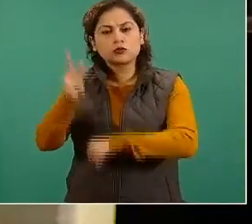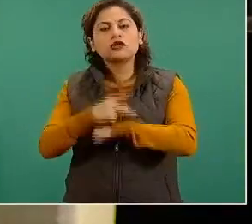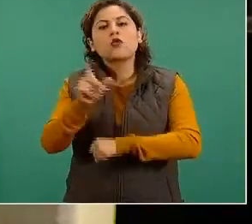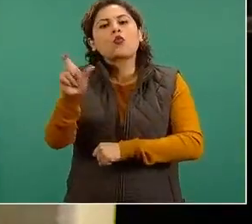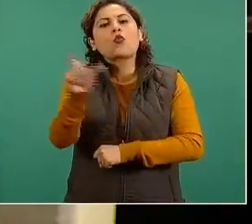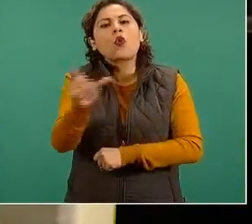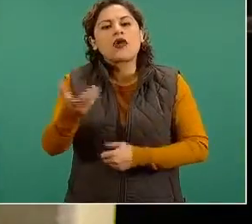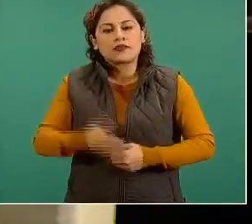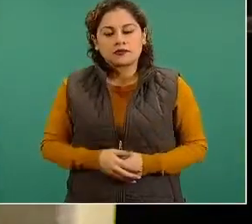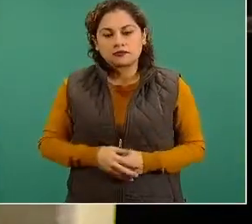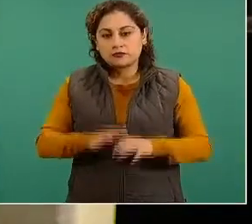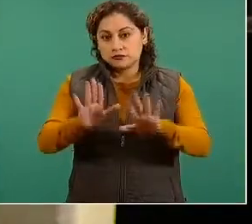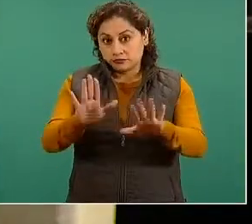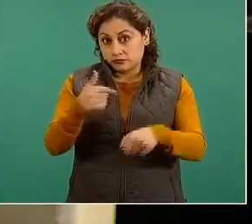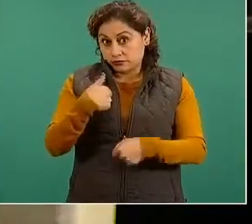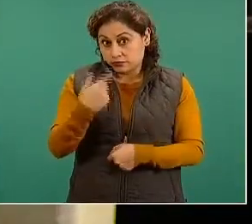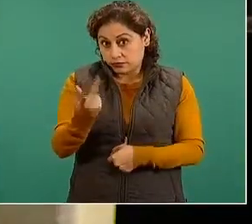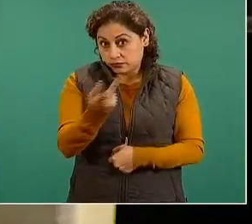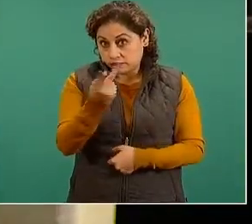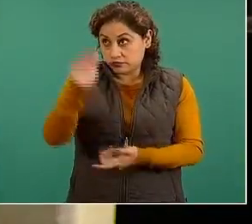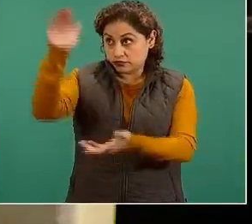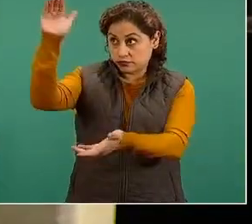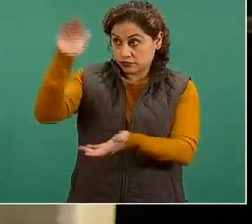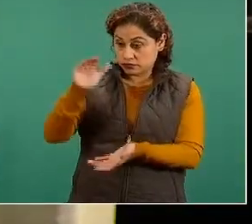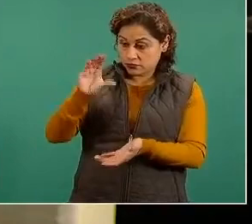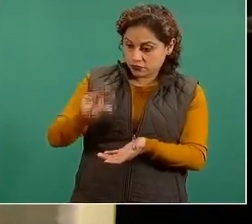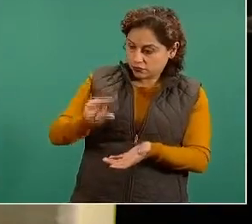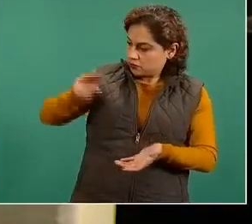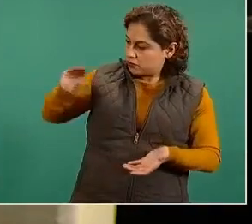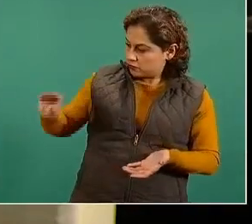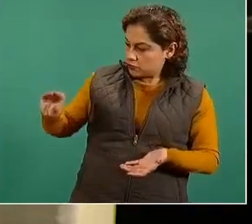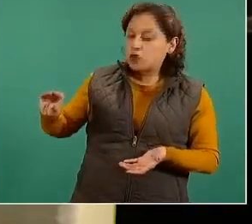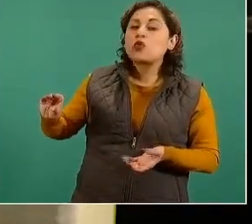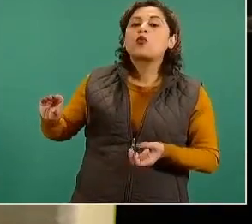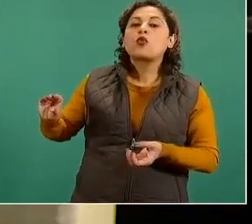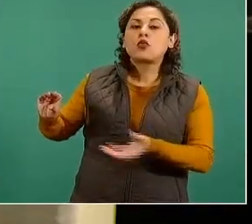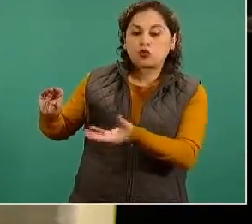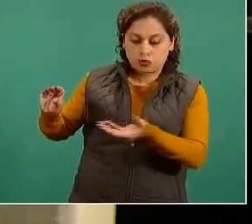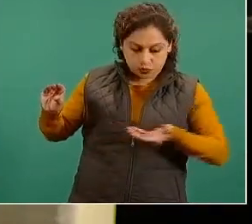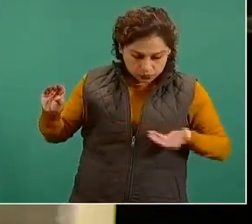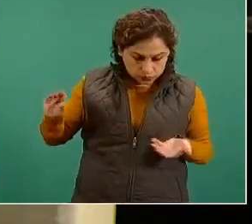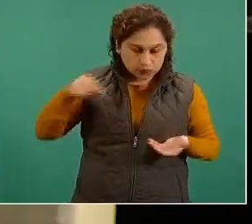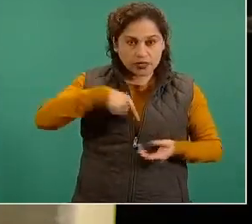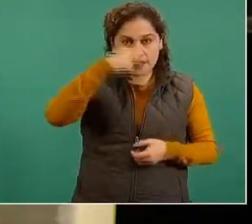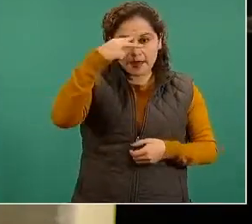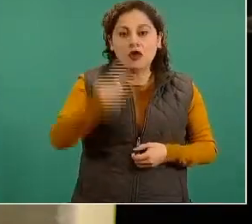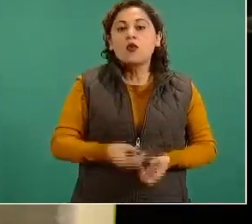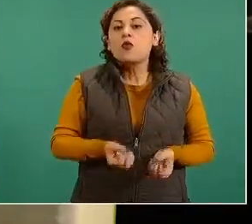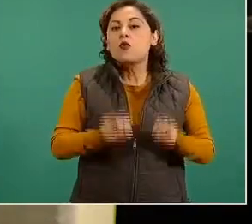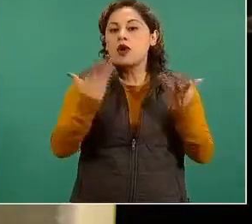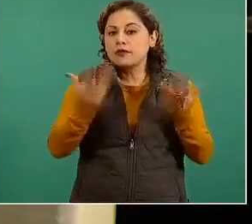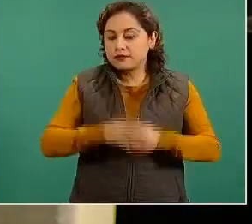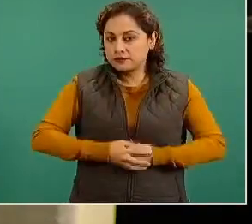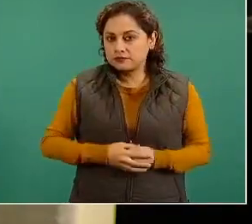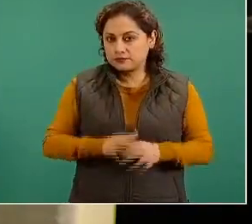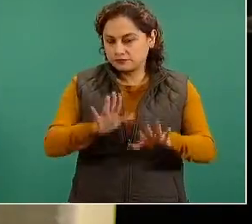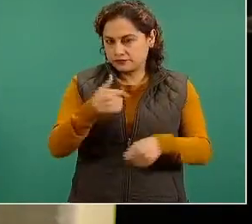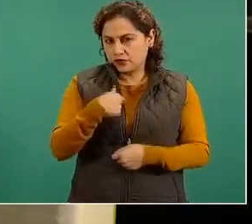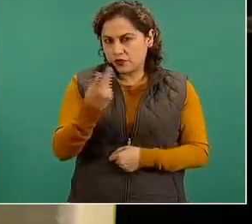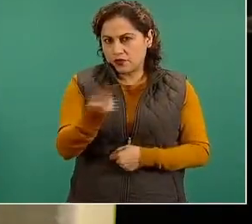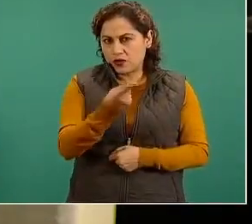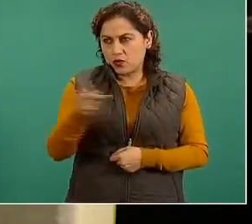cuántas dosis menos se empezarán a recibir y en este acuerdo quienes